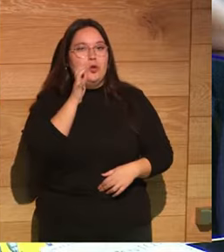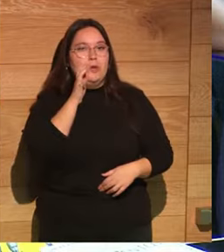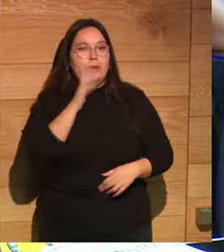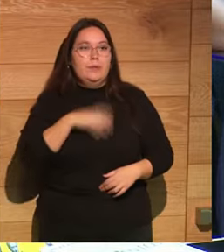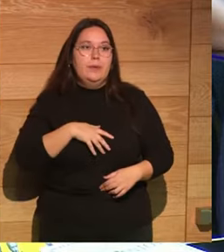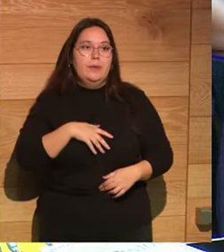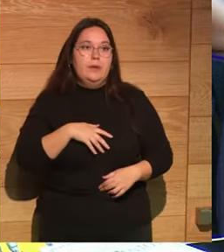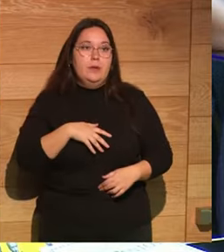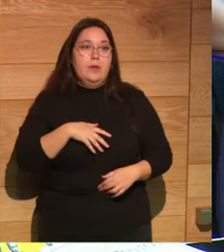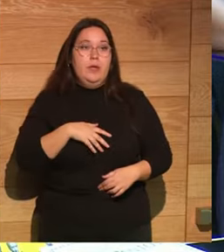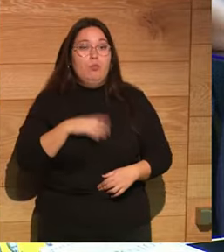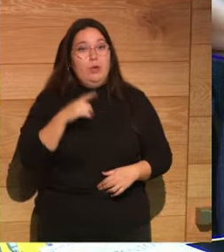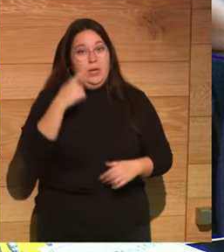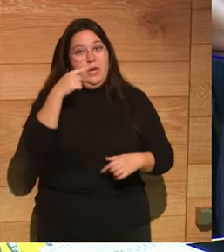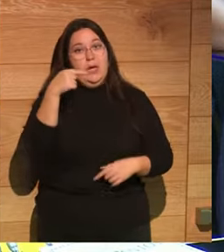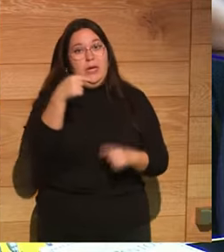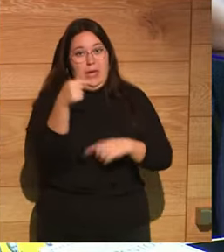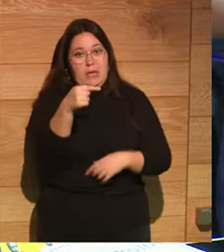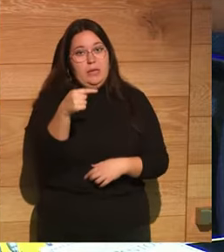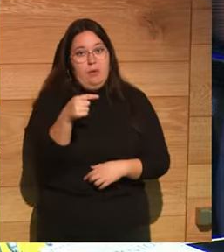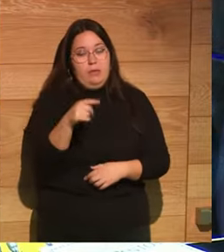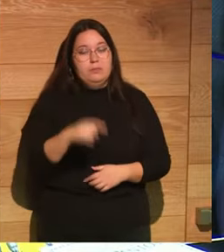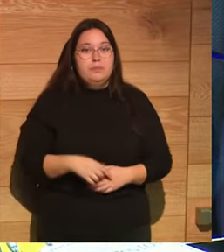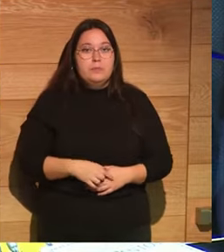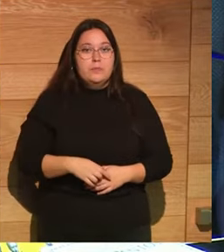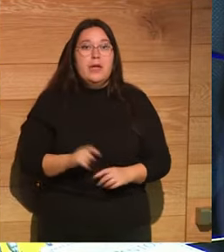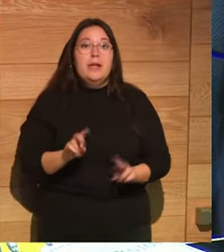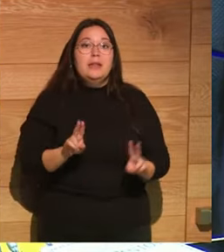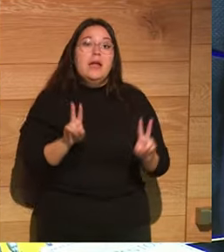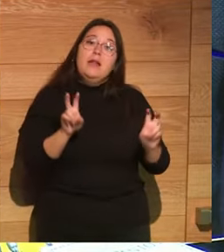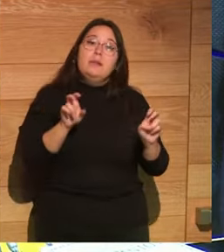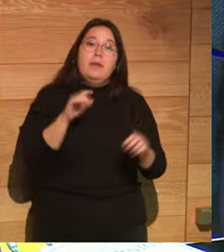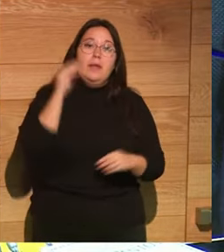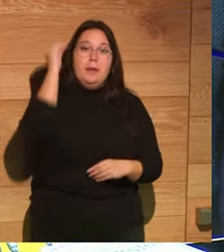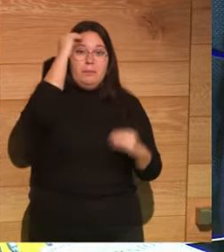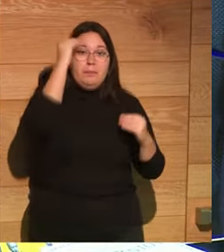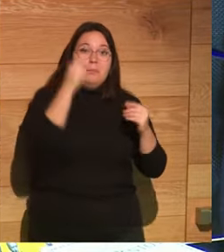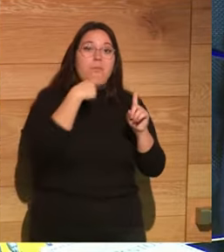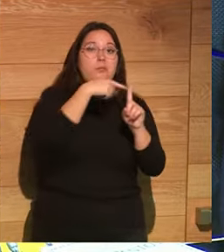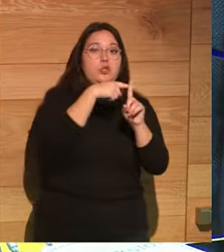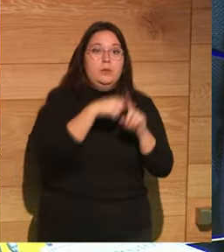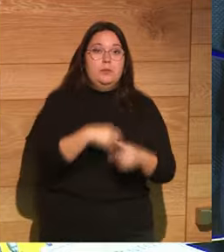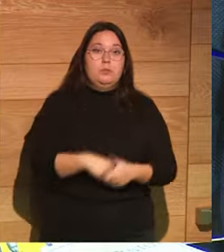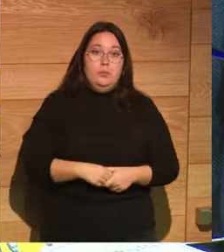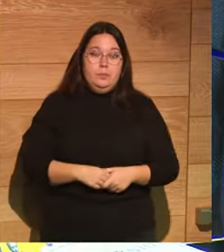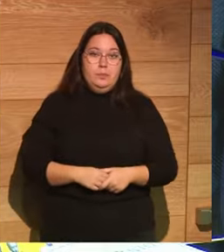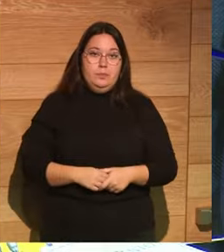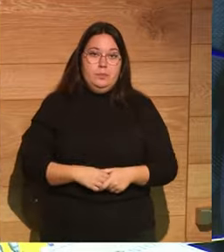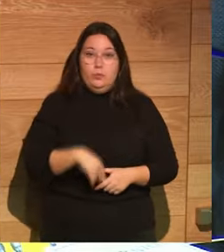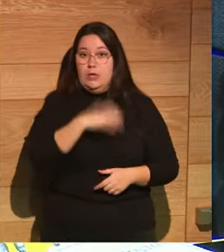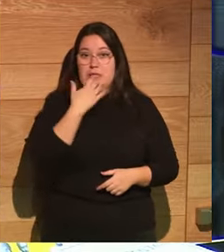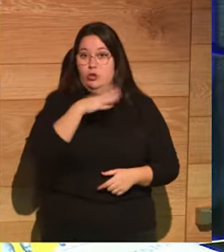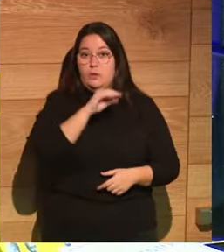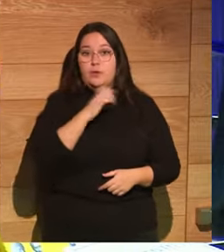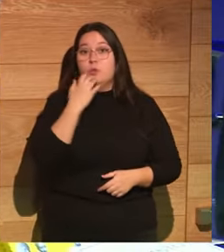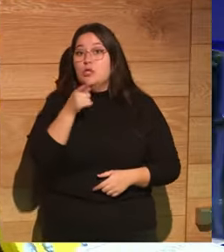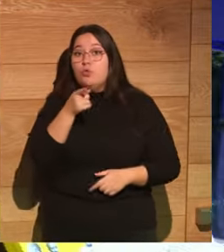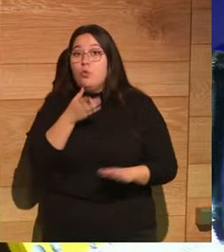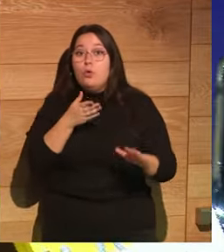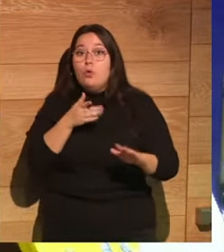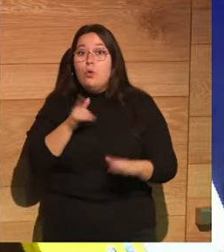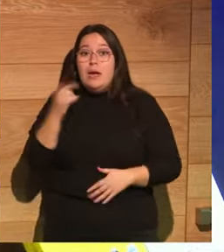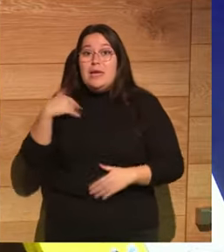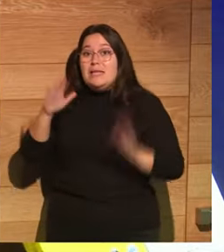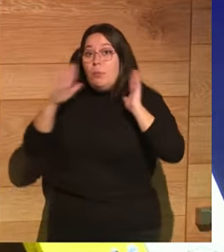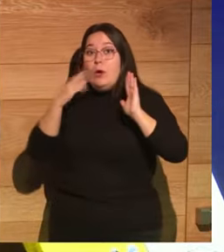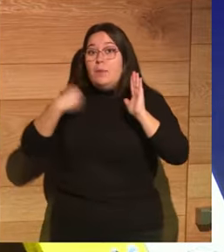y muy perjudicial y muy peligrosa que es el positivismo mal entendido de tal manera que si no estuviste allí no